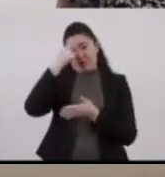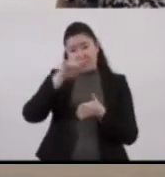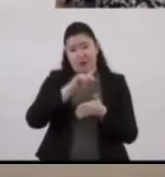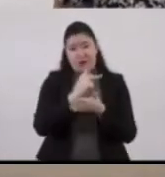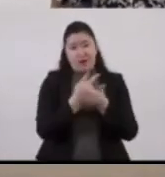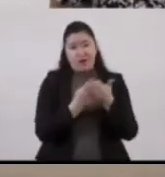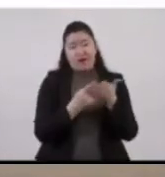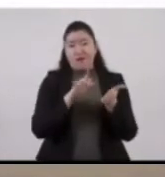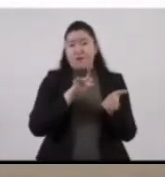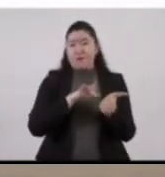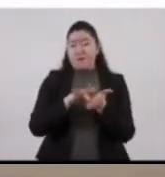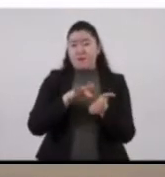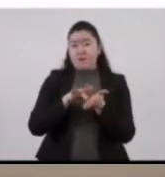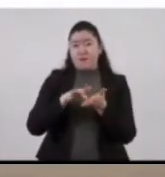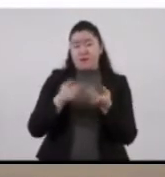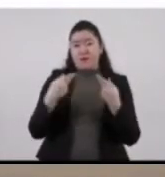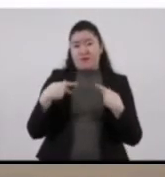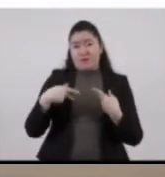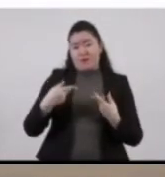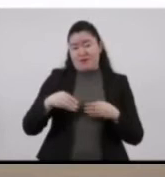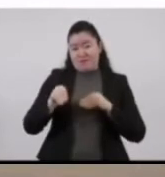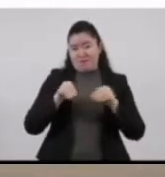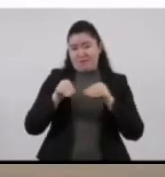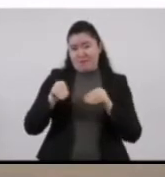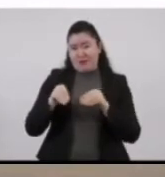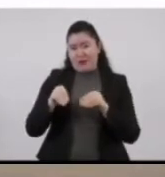integrada a los usuarios de la línea 12 del Metro.